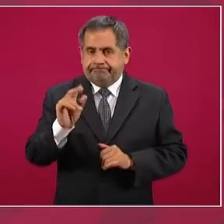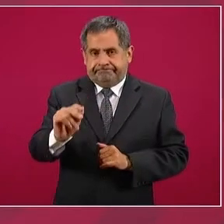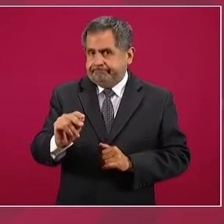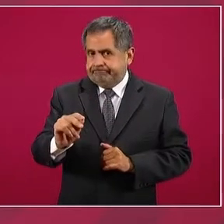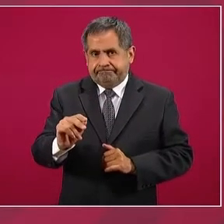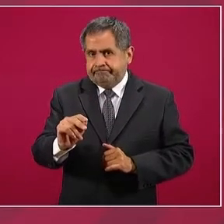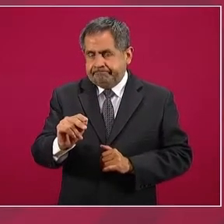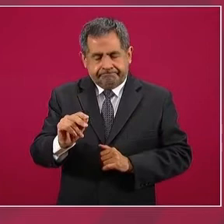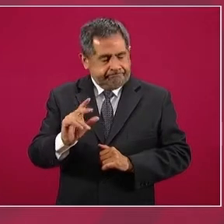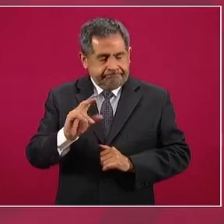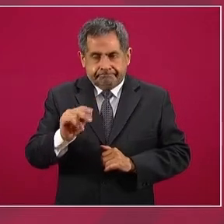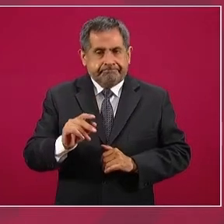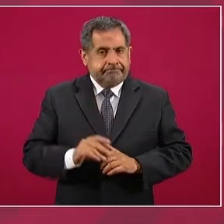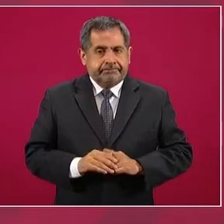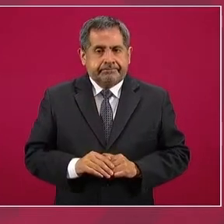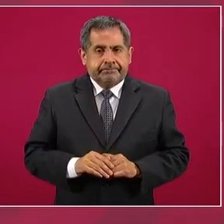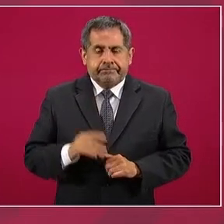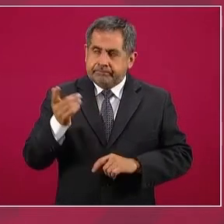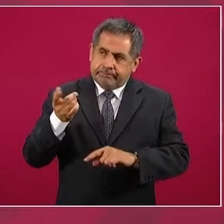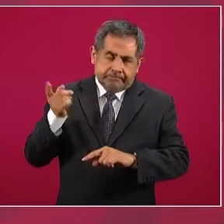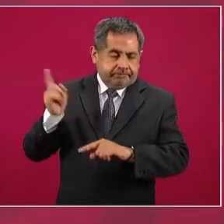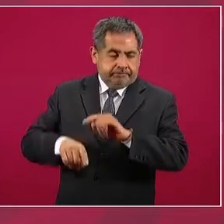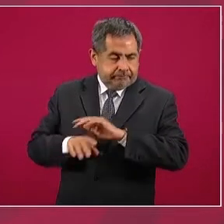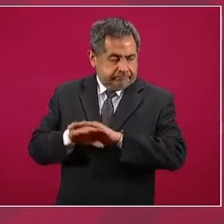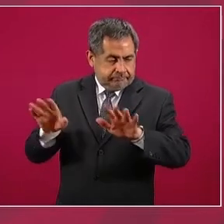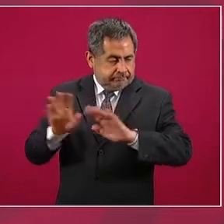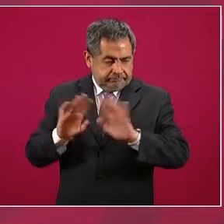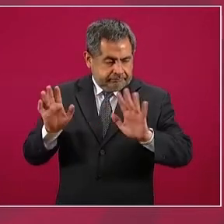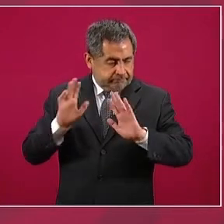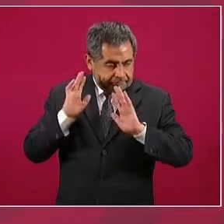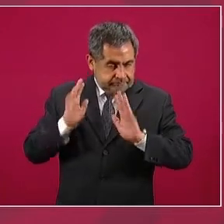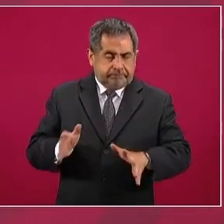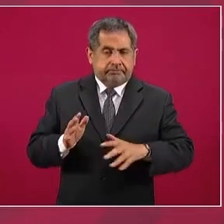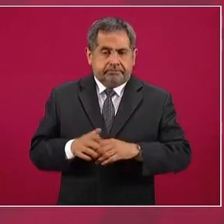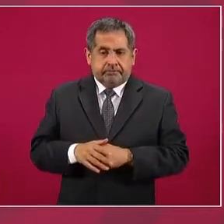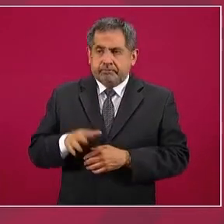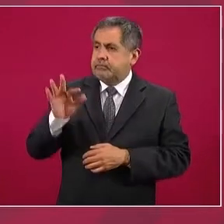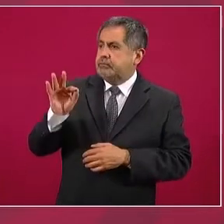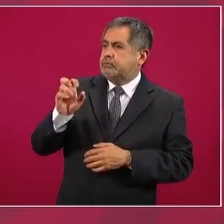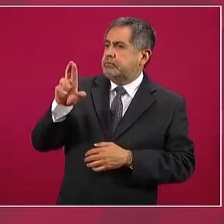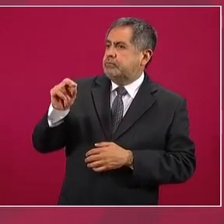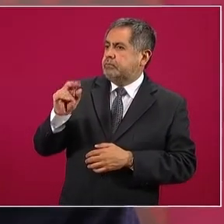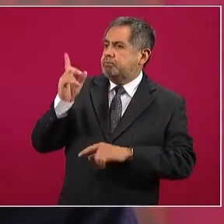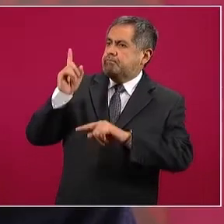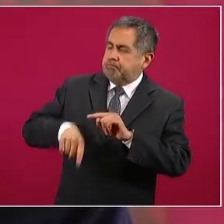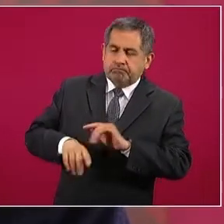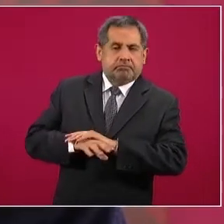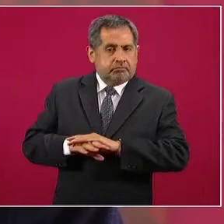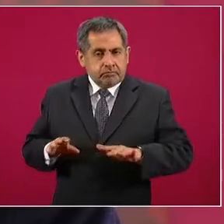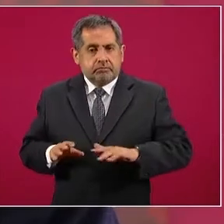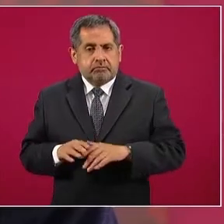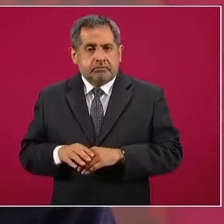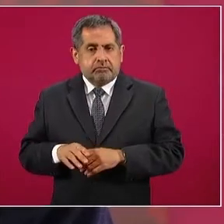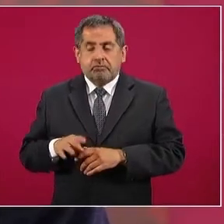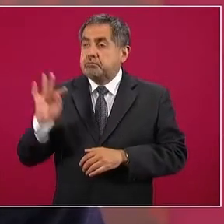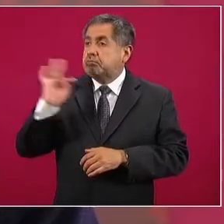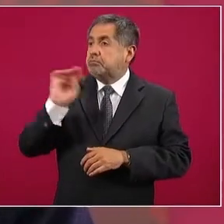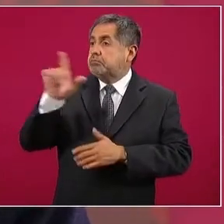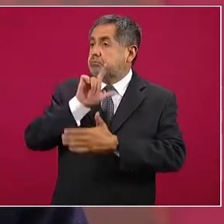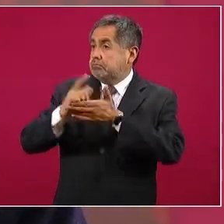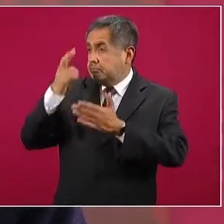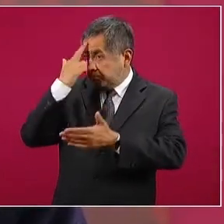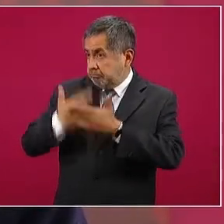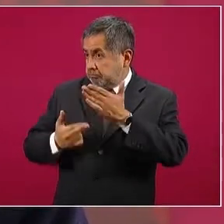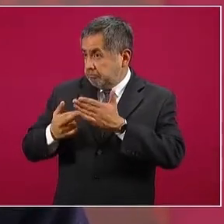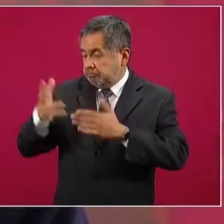Entonces, quitarle el fuero al presidente ayuda mucho a terminar con la